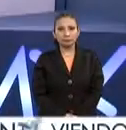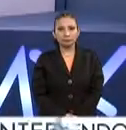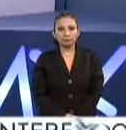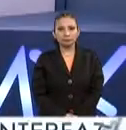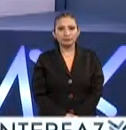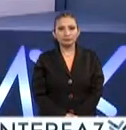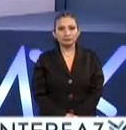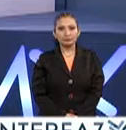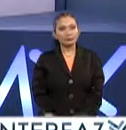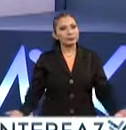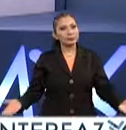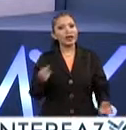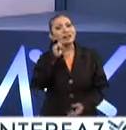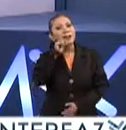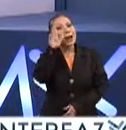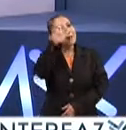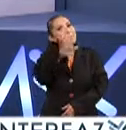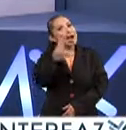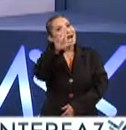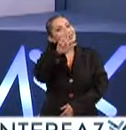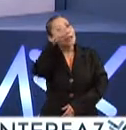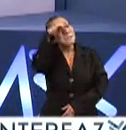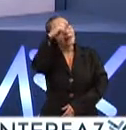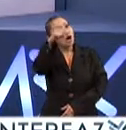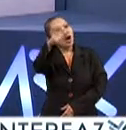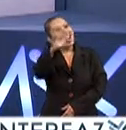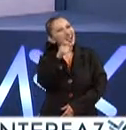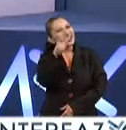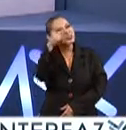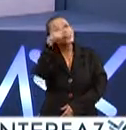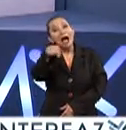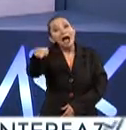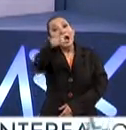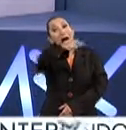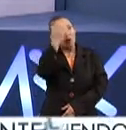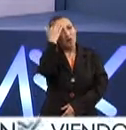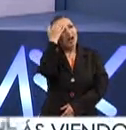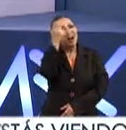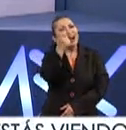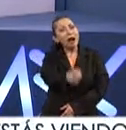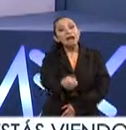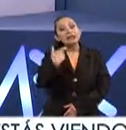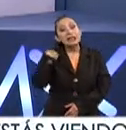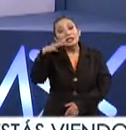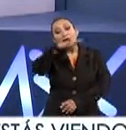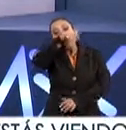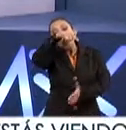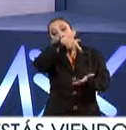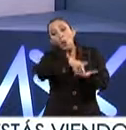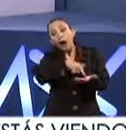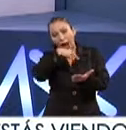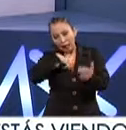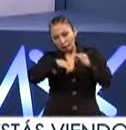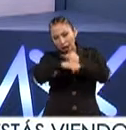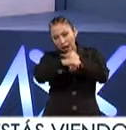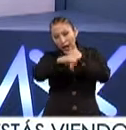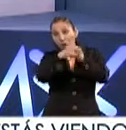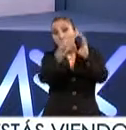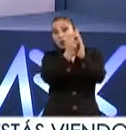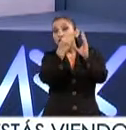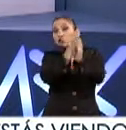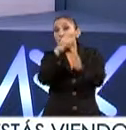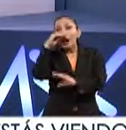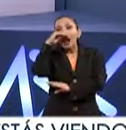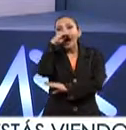y bueno también es martes de México X para quienes no la conocen esta es una plataforma donde existen cursos